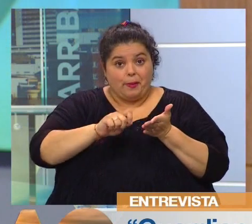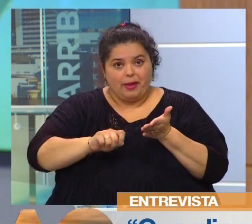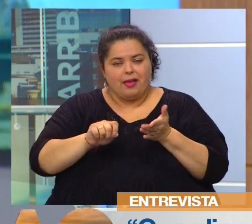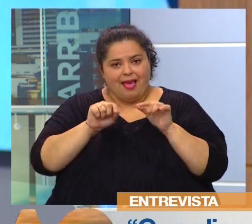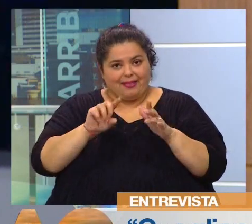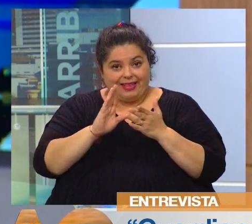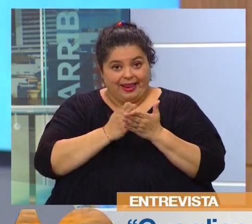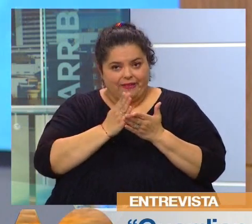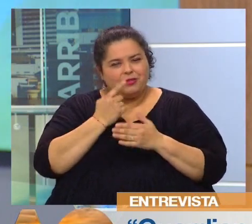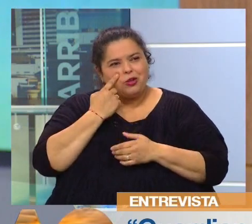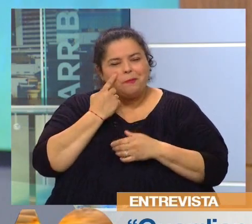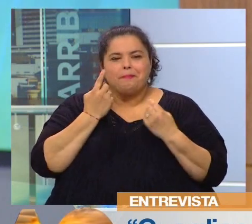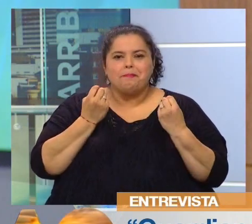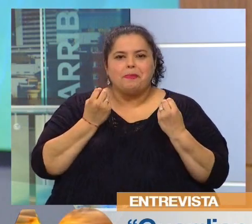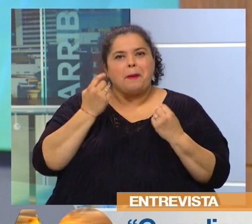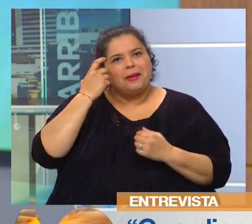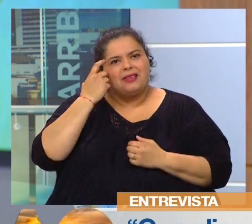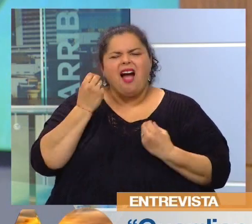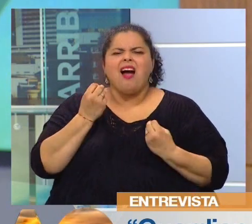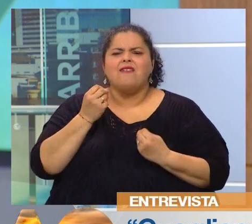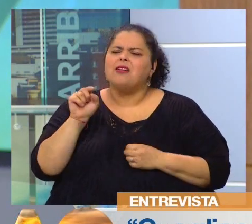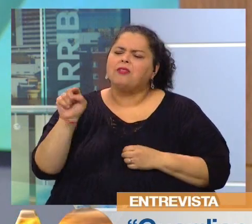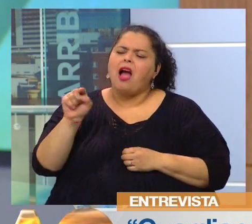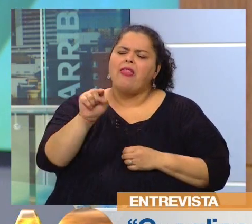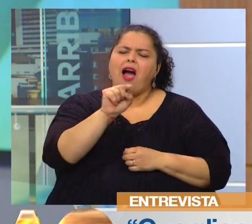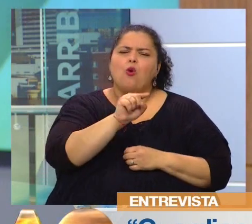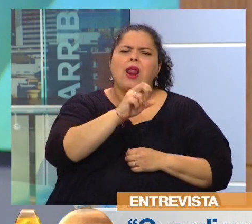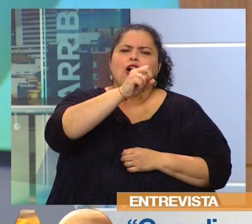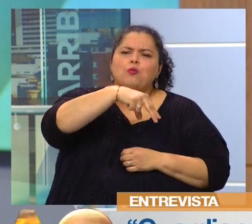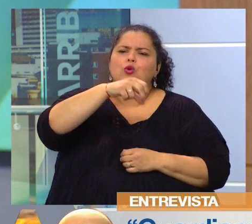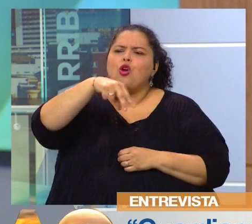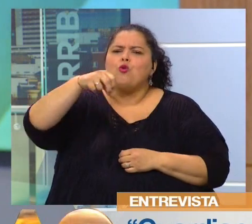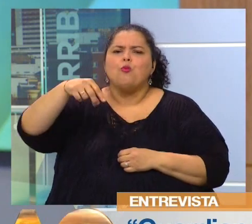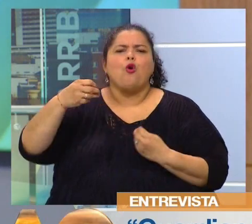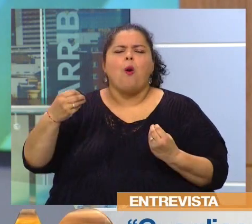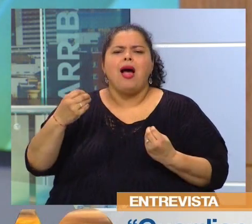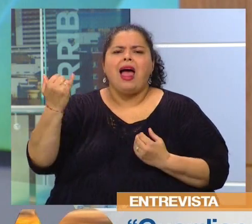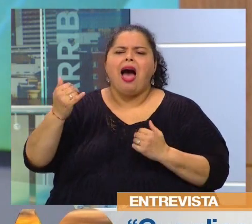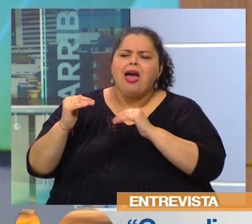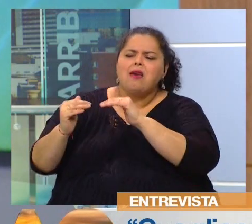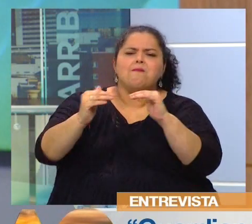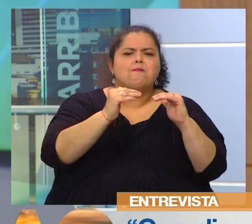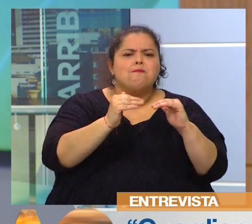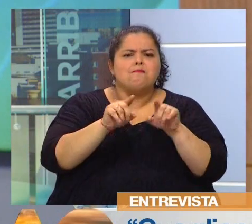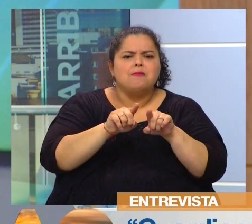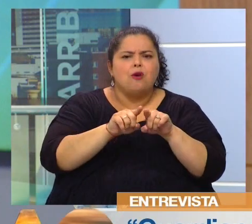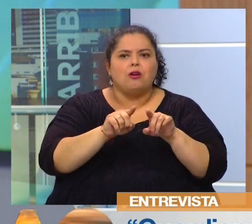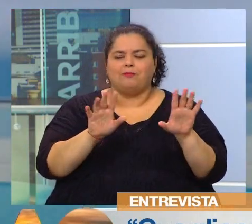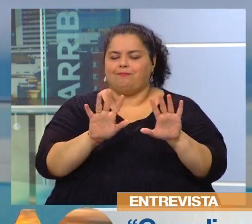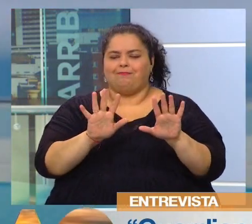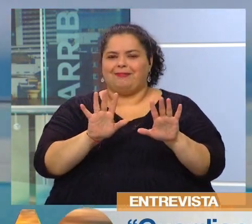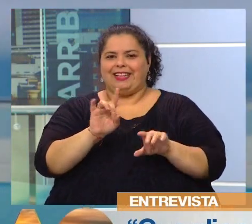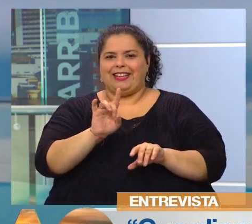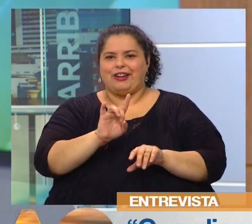vamos a hacer como unos hilos, a ver qué es lo que hay en común, si las puedo tejer. Un lío me armé. No, no, no.